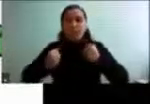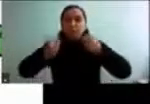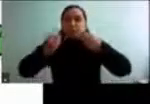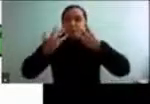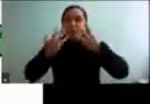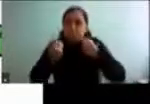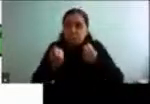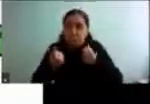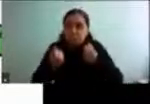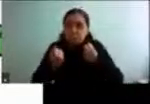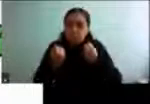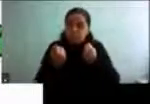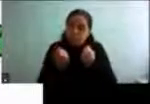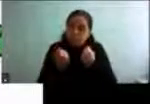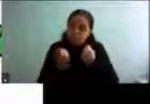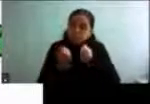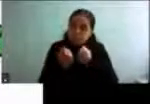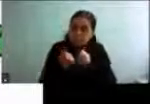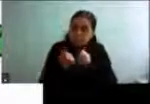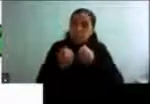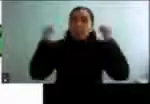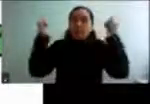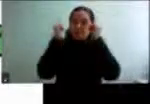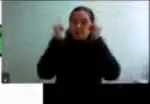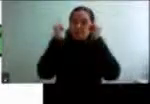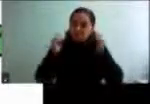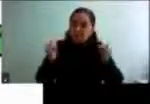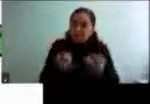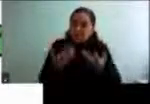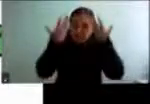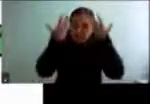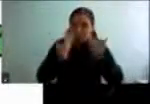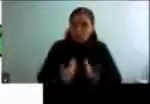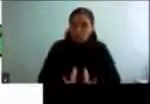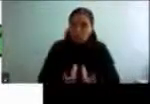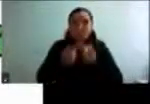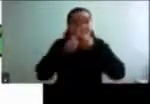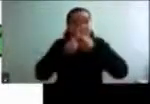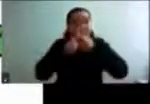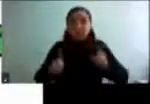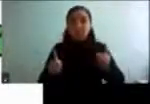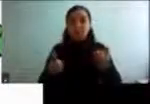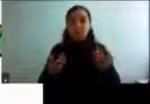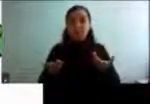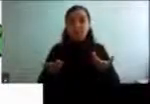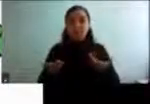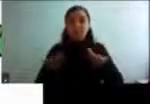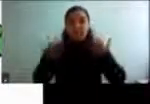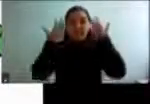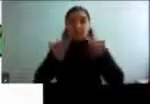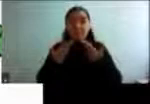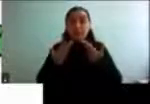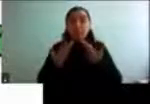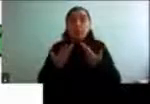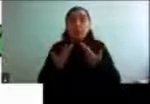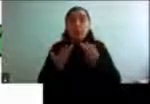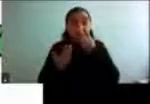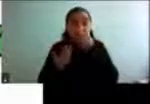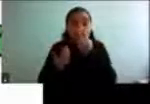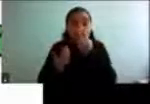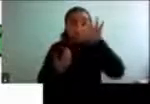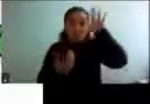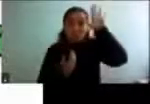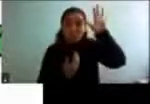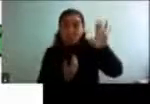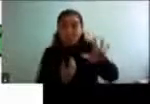forma como uno maneja su propio cuerpo. Entonces, estos cambios externos no tienen que ver con el aspecto